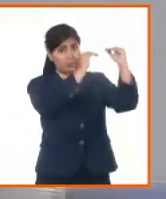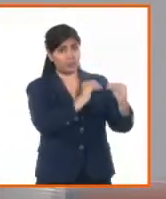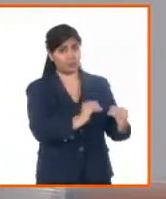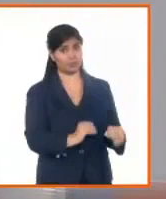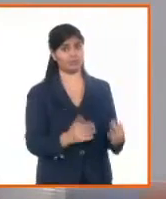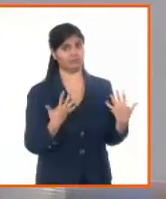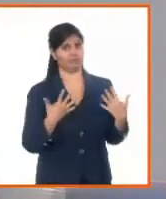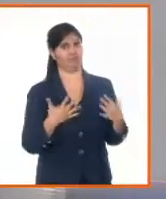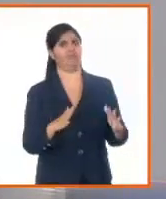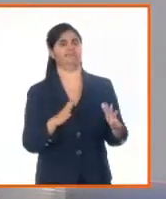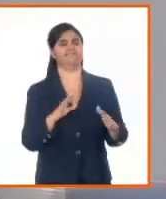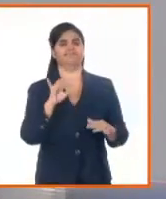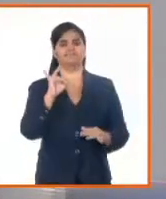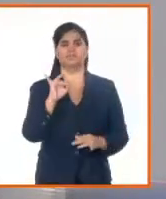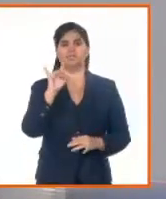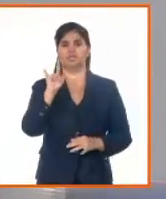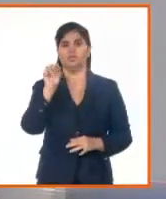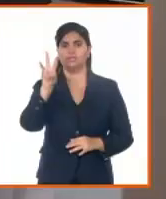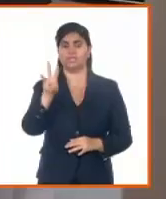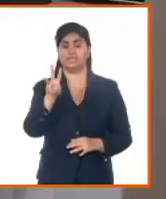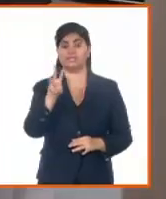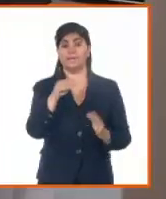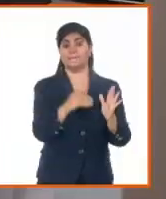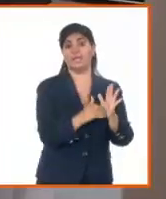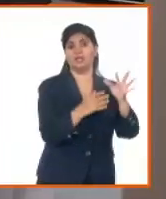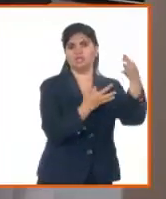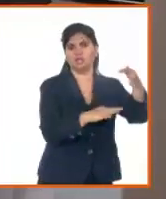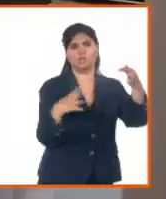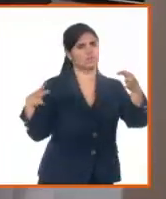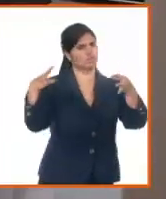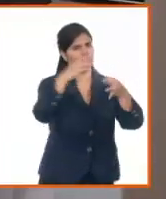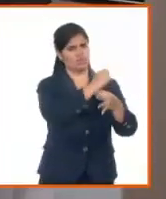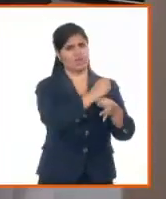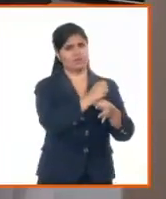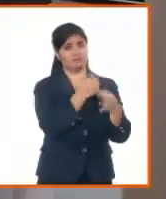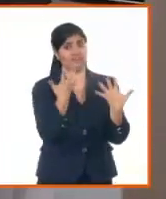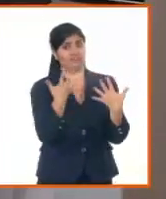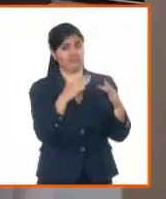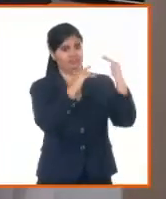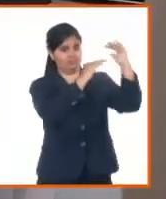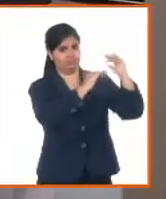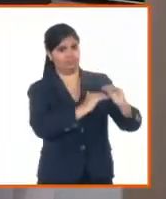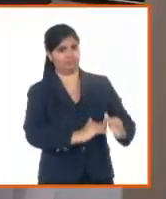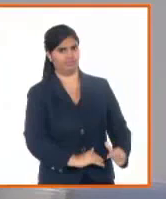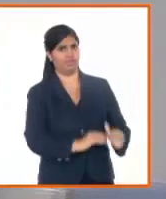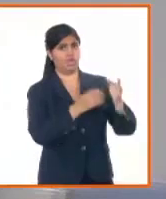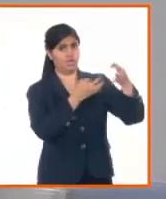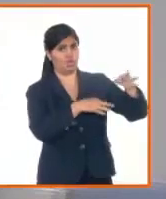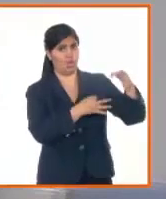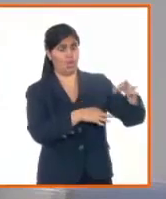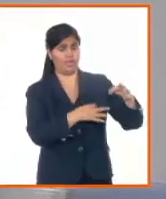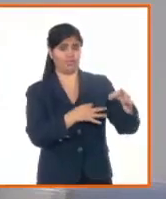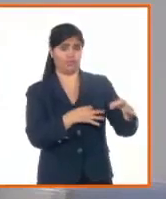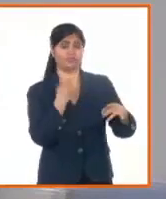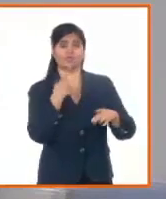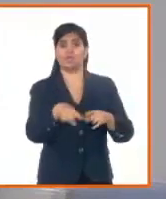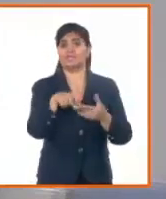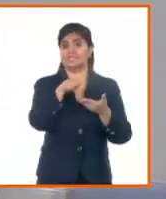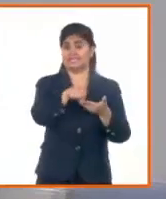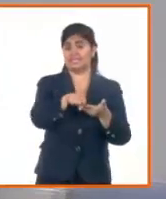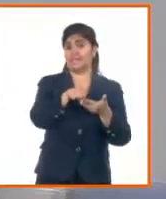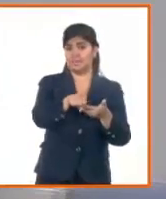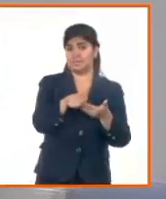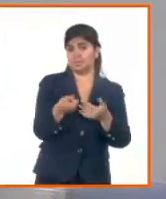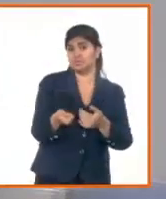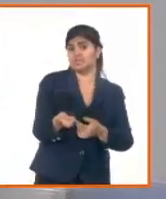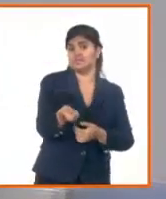793 mil documentos. Y en el tema de los registros, bueno, igual, en la actividad del registro del Estado Civil, cerca